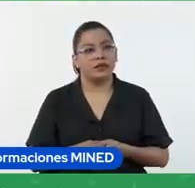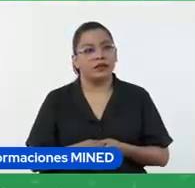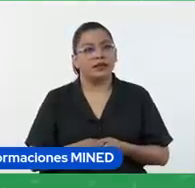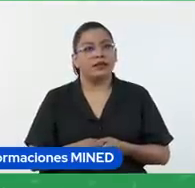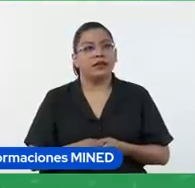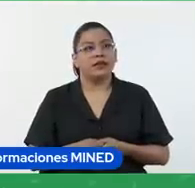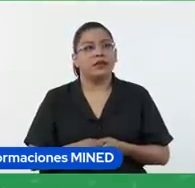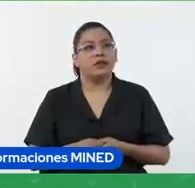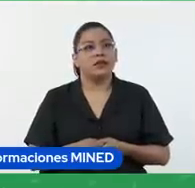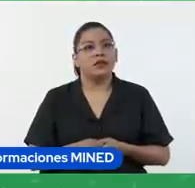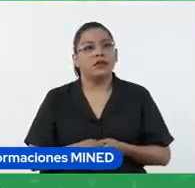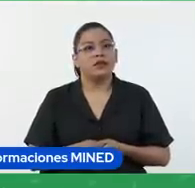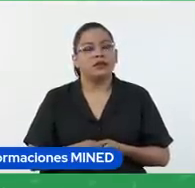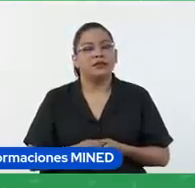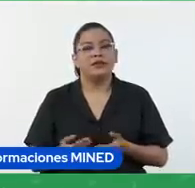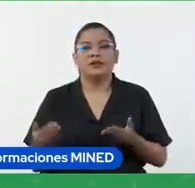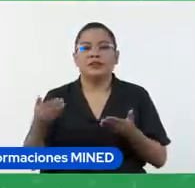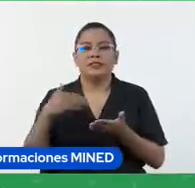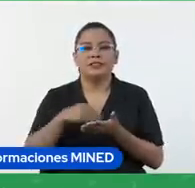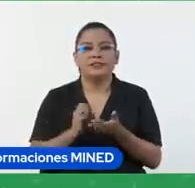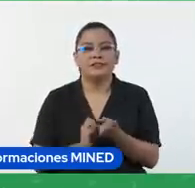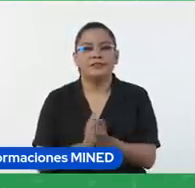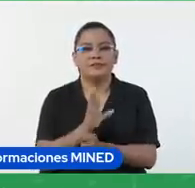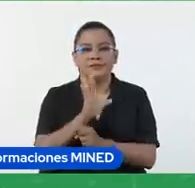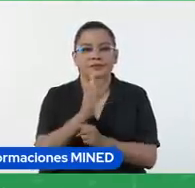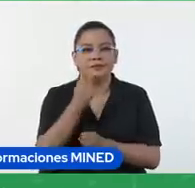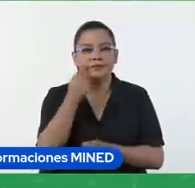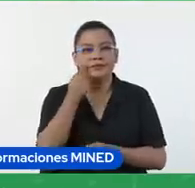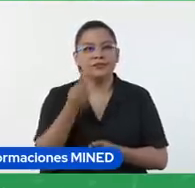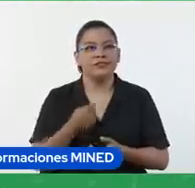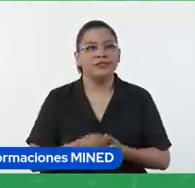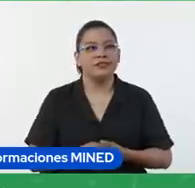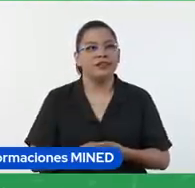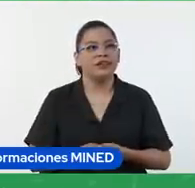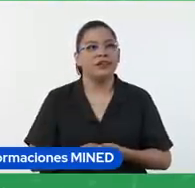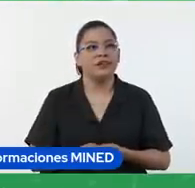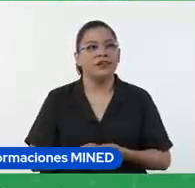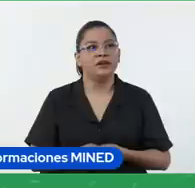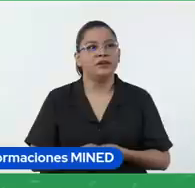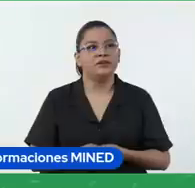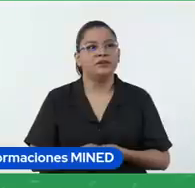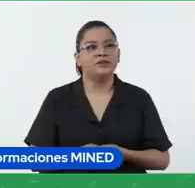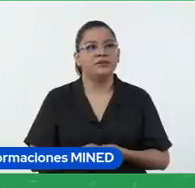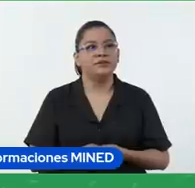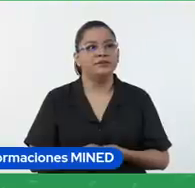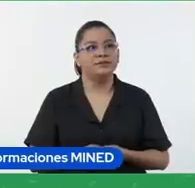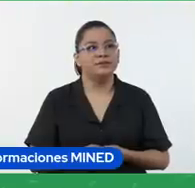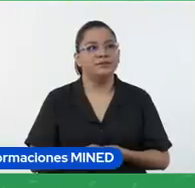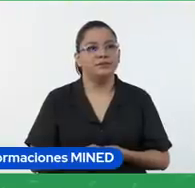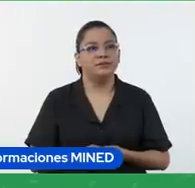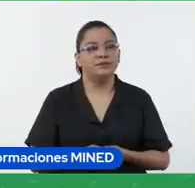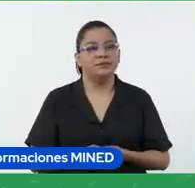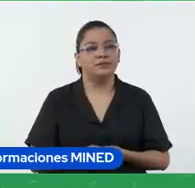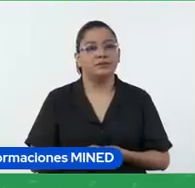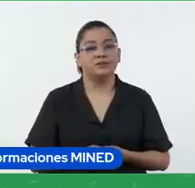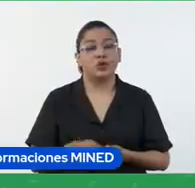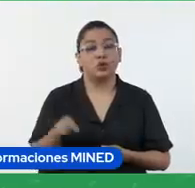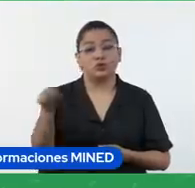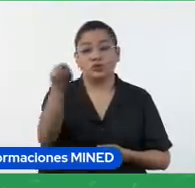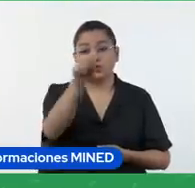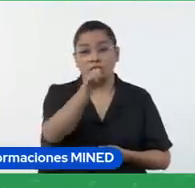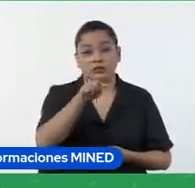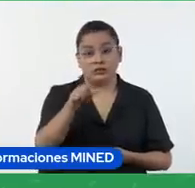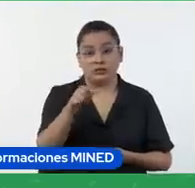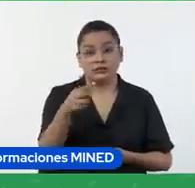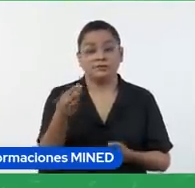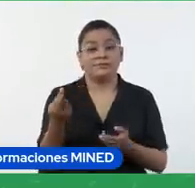y voy a regresar a la presentación pero ahora ya me gustaría que respondan ustedes antes de